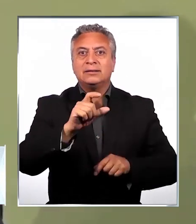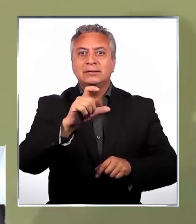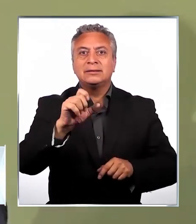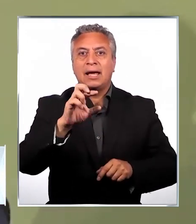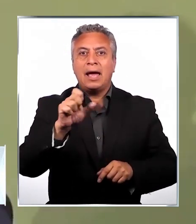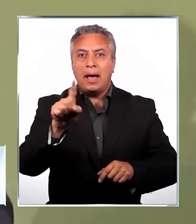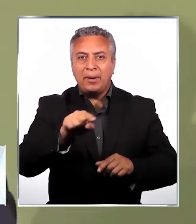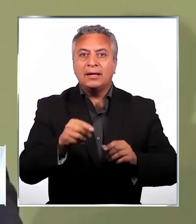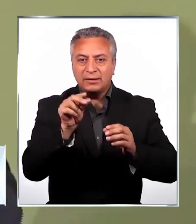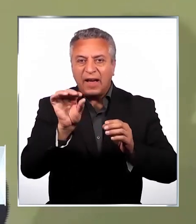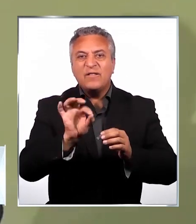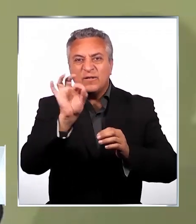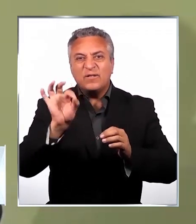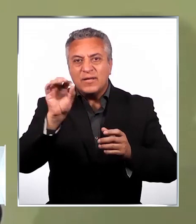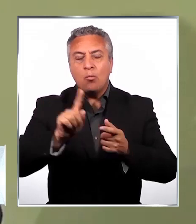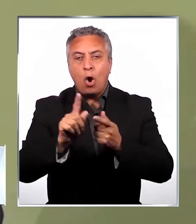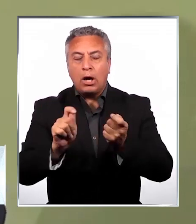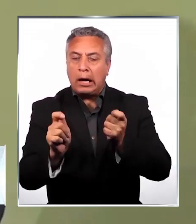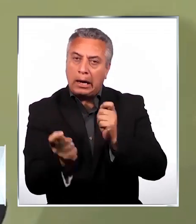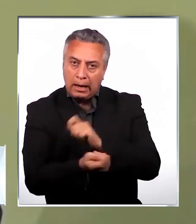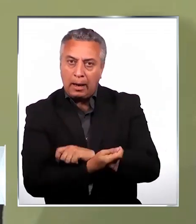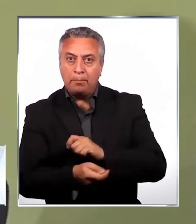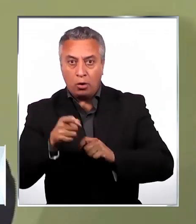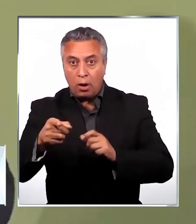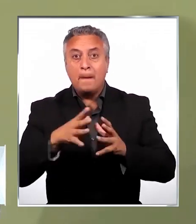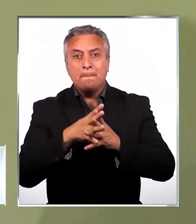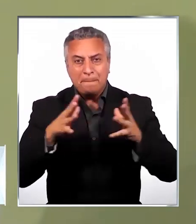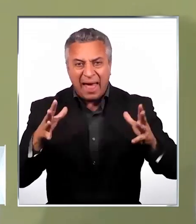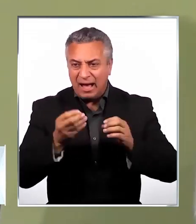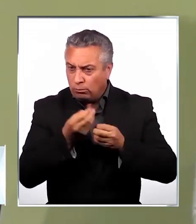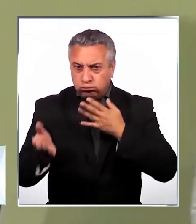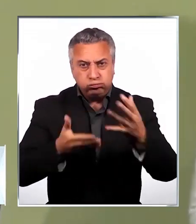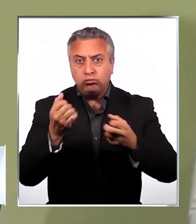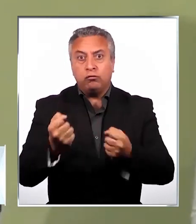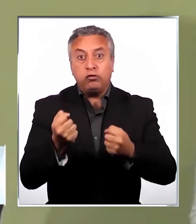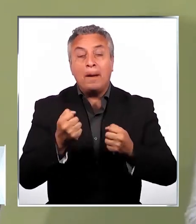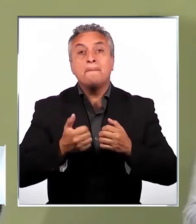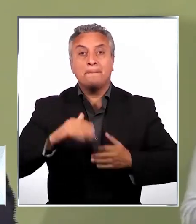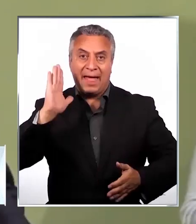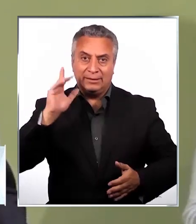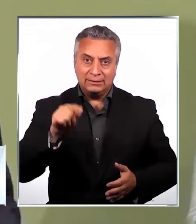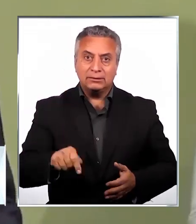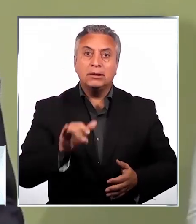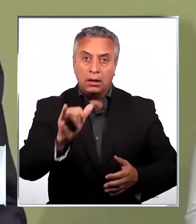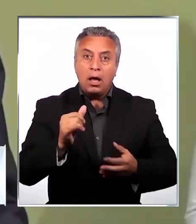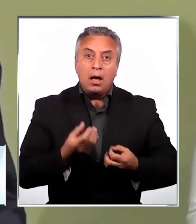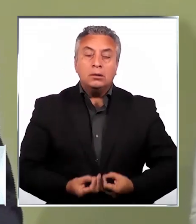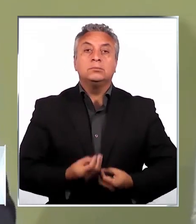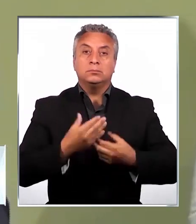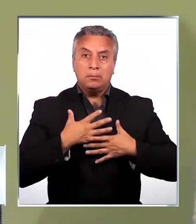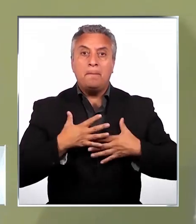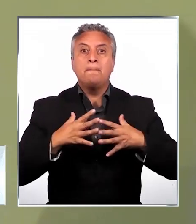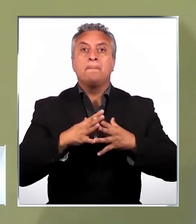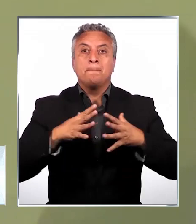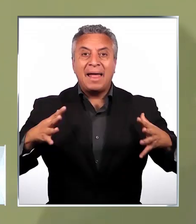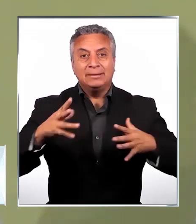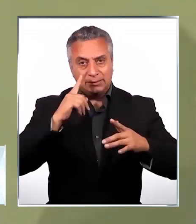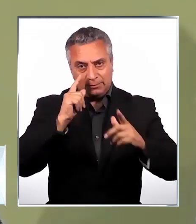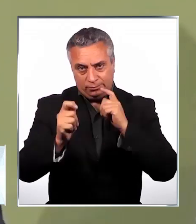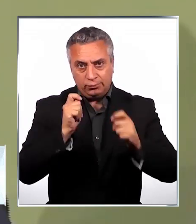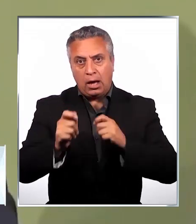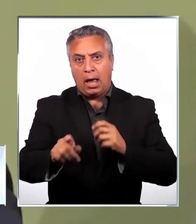nuevas mutaciones del virus. Muchas de ellas son más contagiosas y provocan más